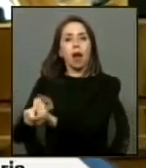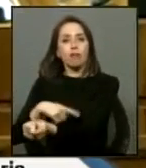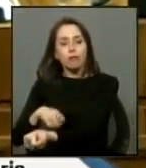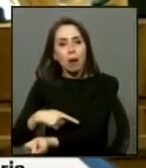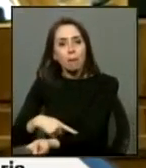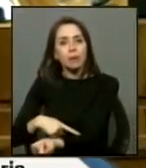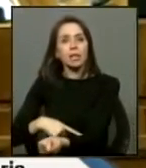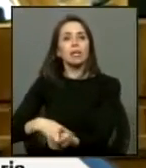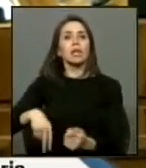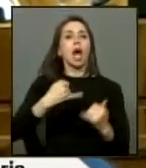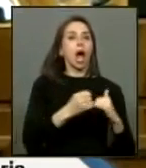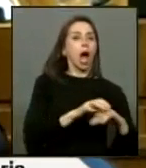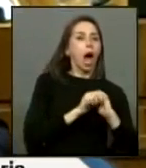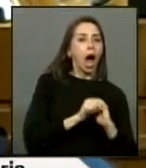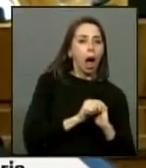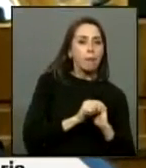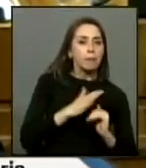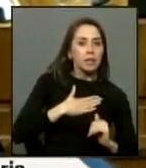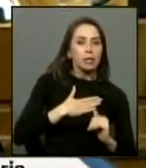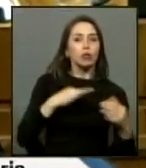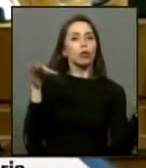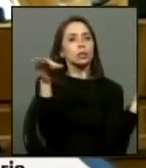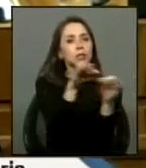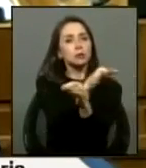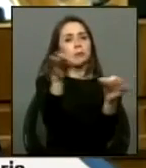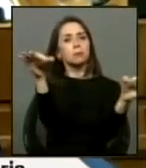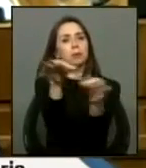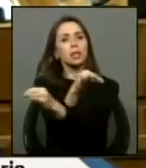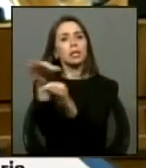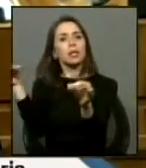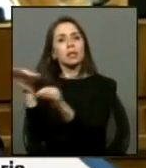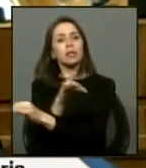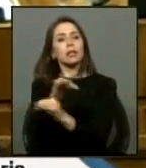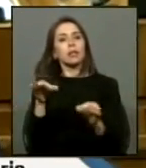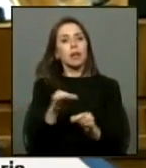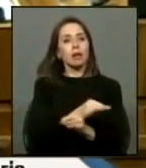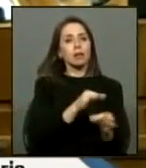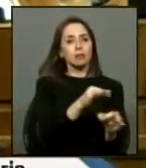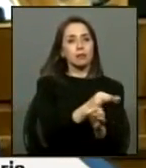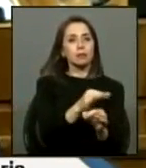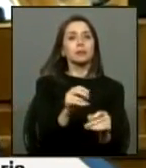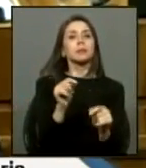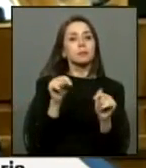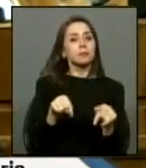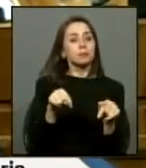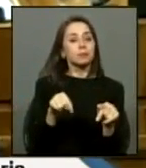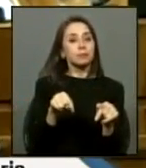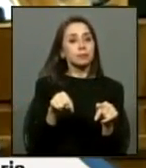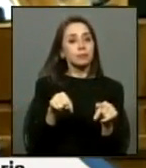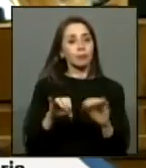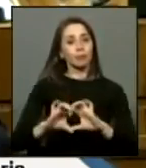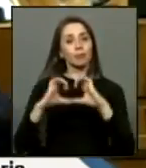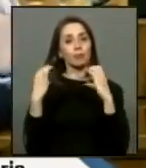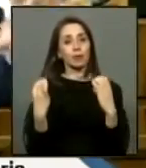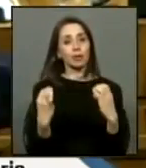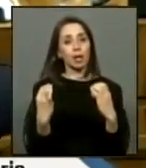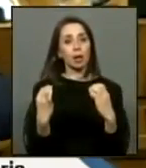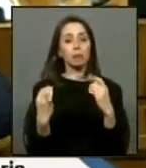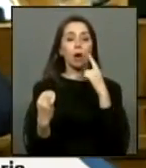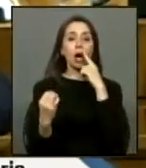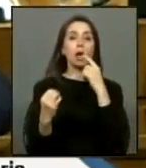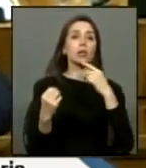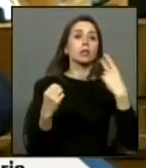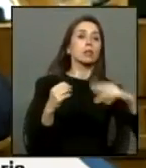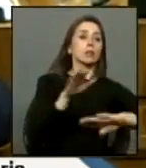nuestros amigos y ir explicando las cosas y aquí en esta cámara hay de uno y otro